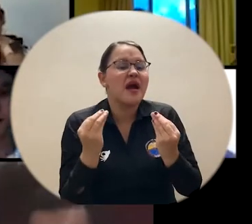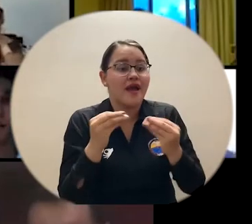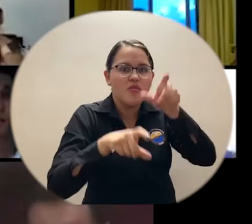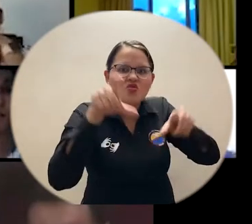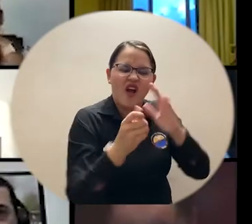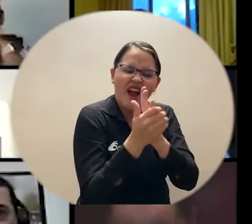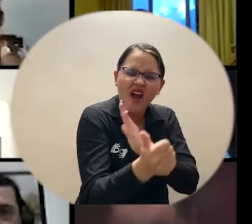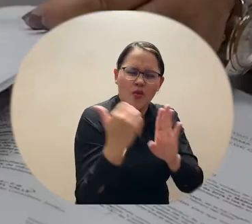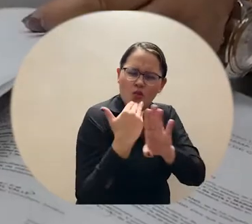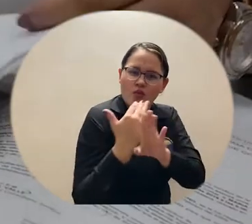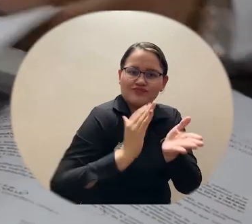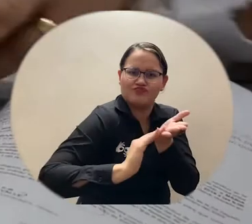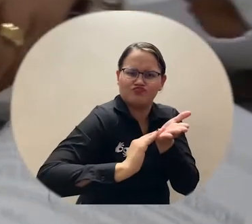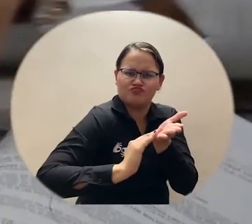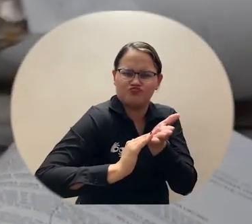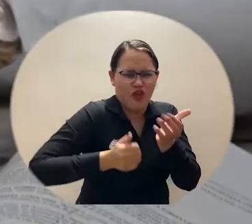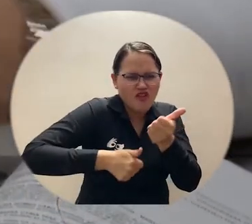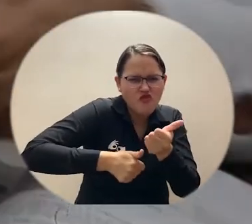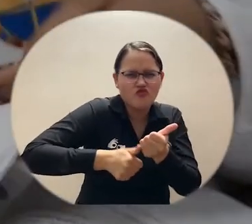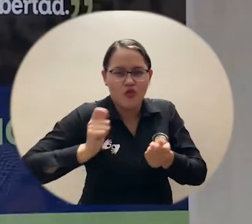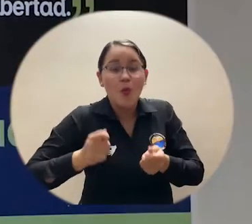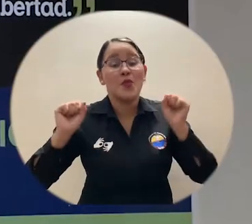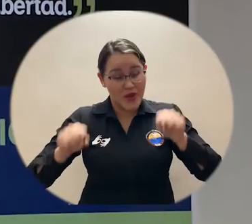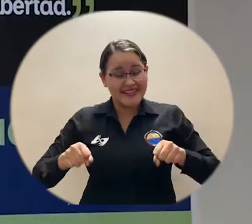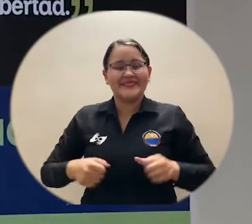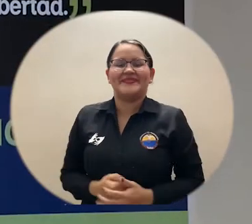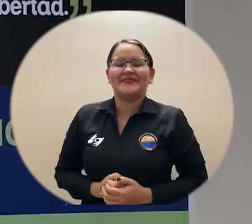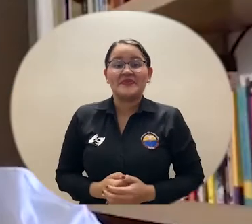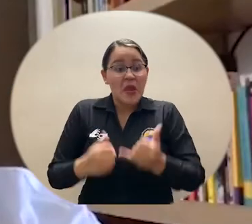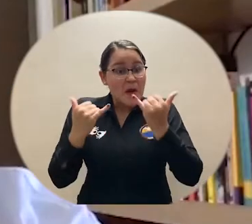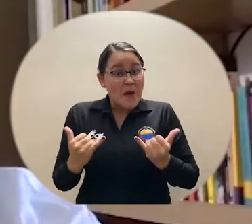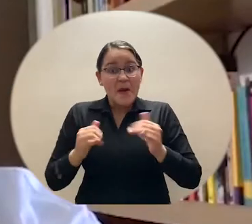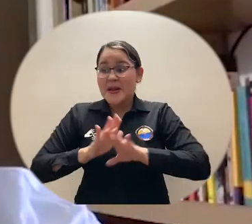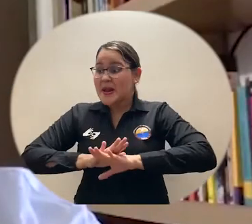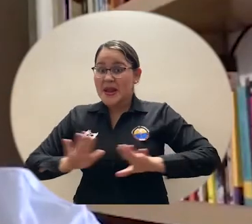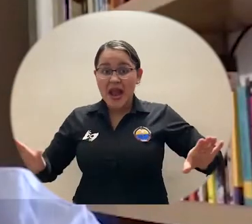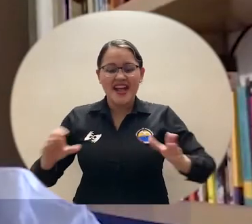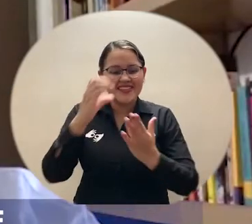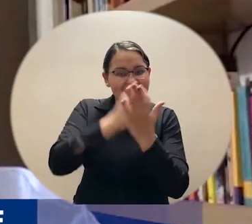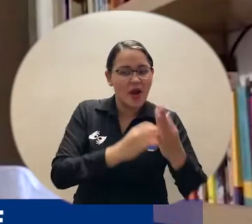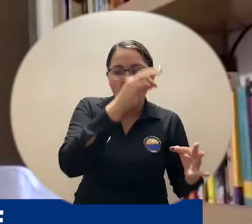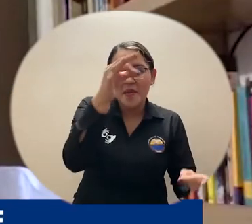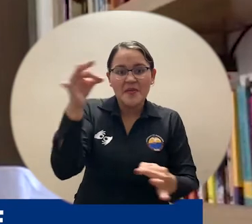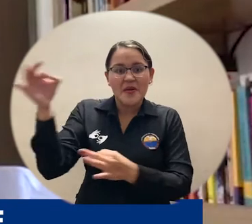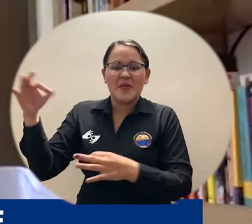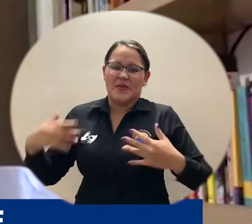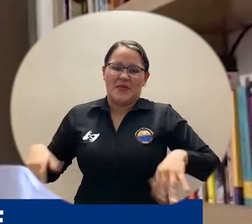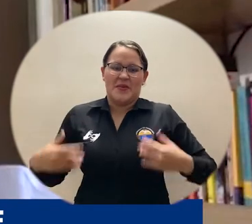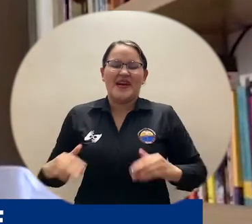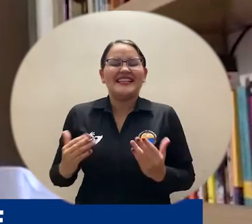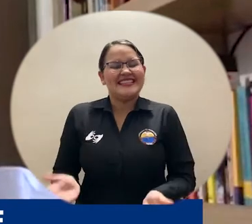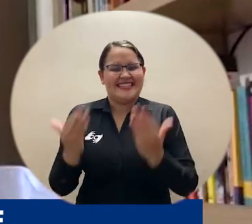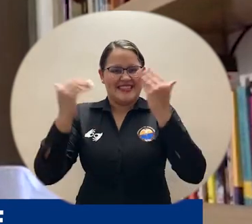conciliadores en derecho. Creo que todos ustedes que reciben hoy sus certificados,